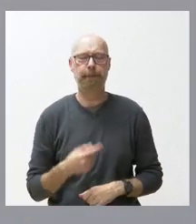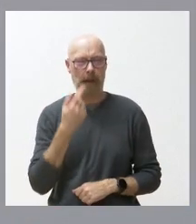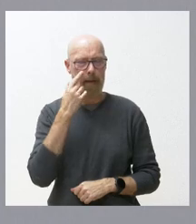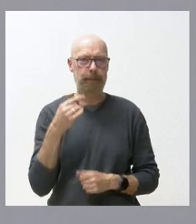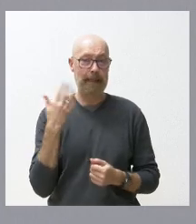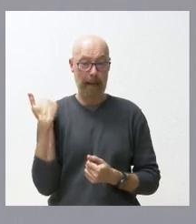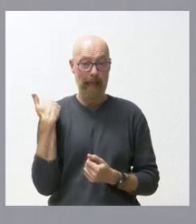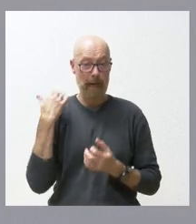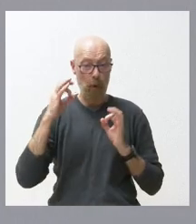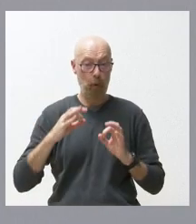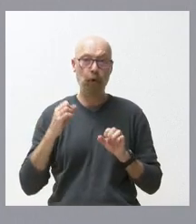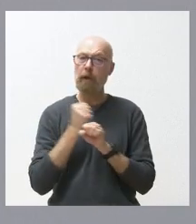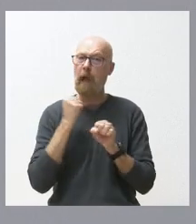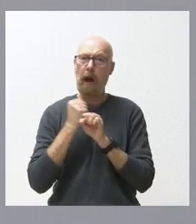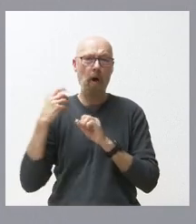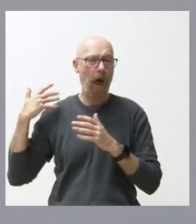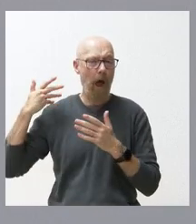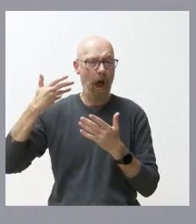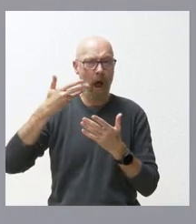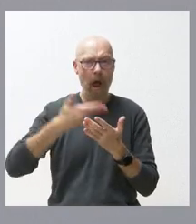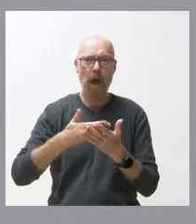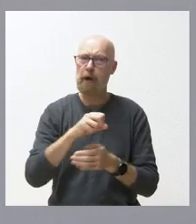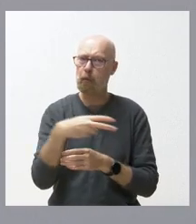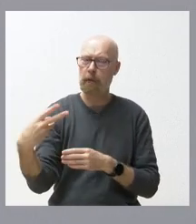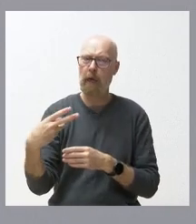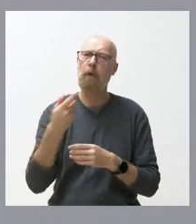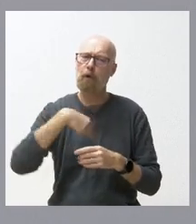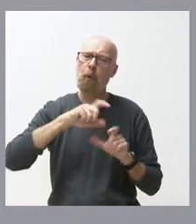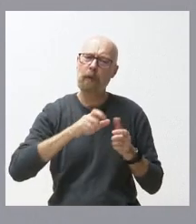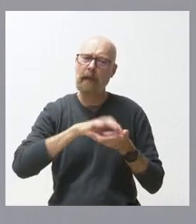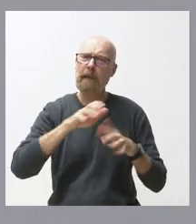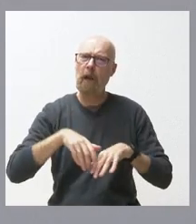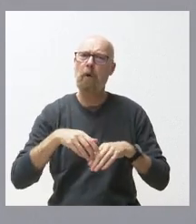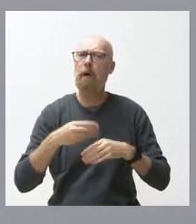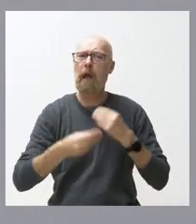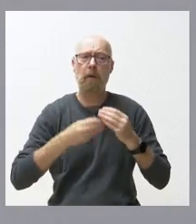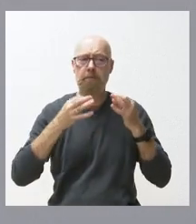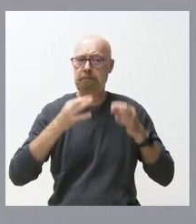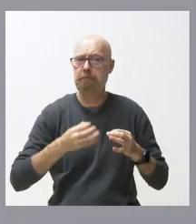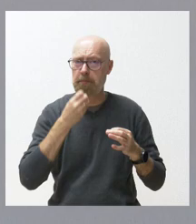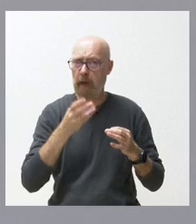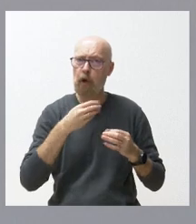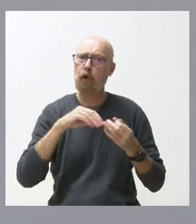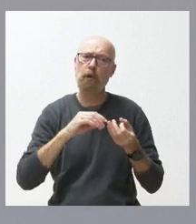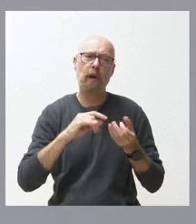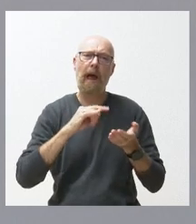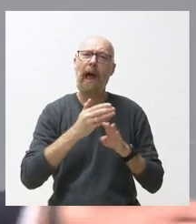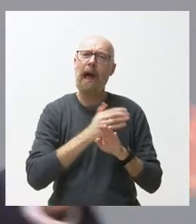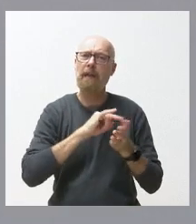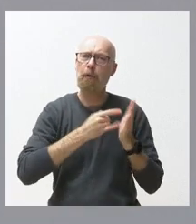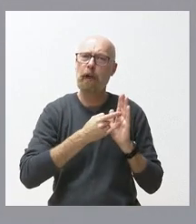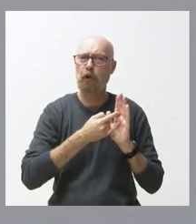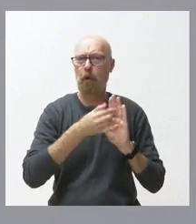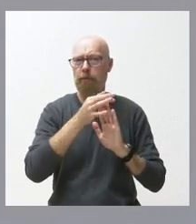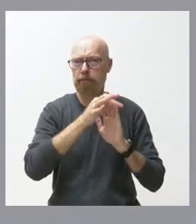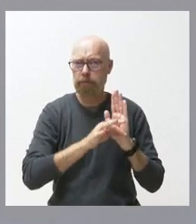todo este tiempo la Junta de Castilla hizo lo que tenía que hacer hicimos un buen techo de gasto hicimos un buen anteproyecto de presupuestos creo que los